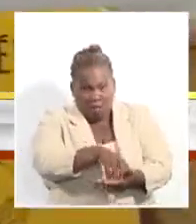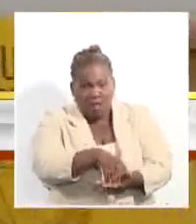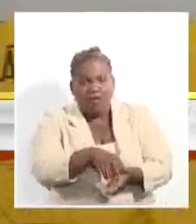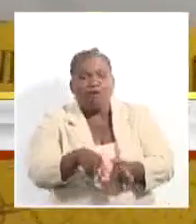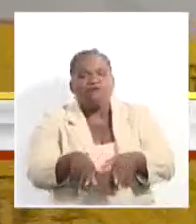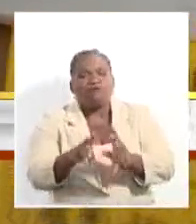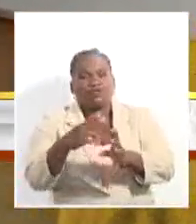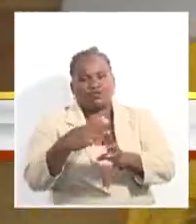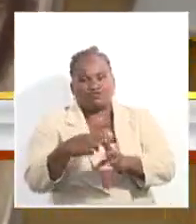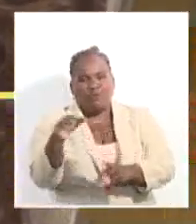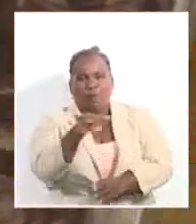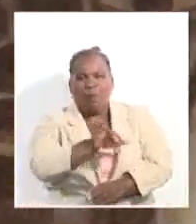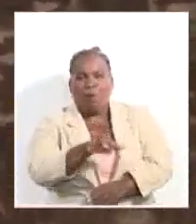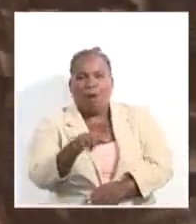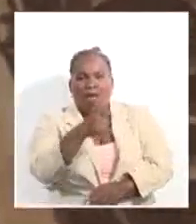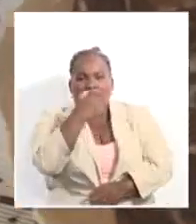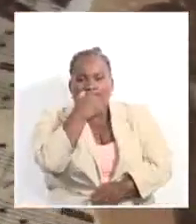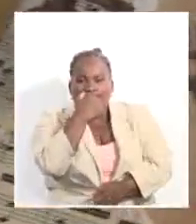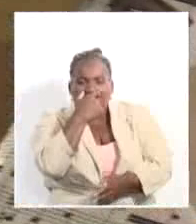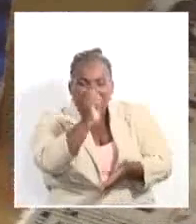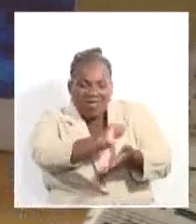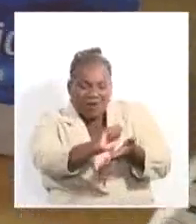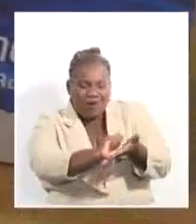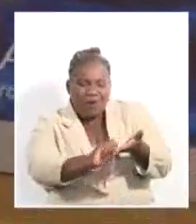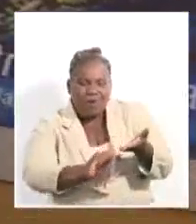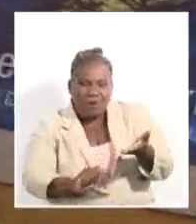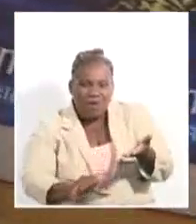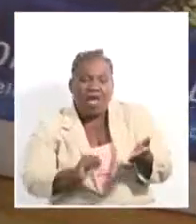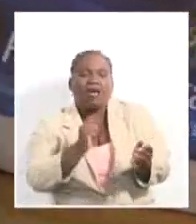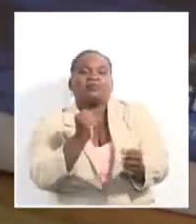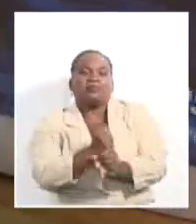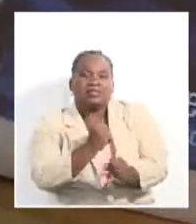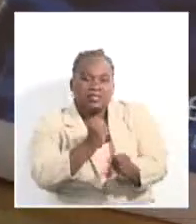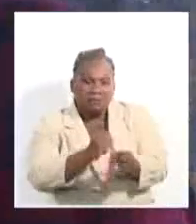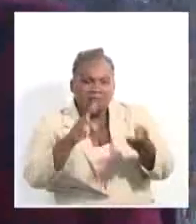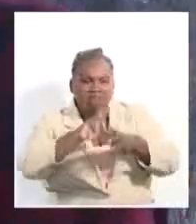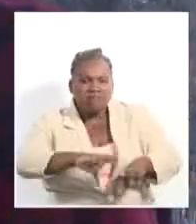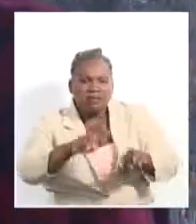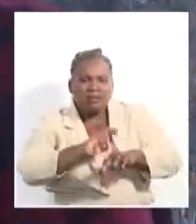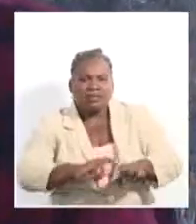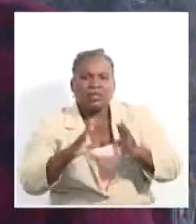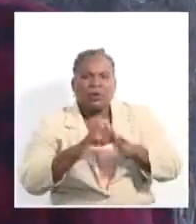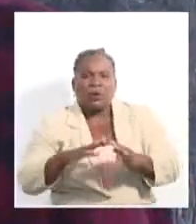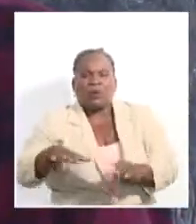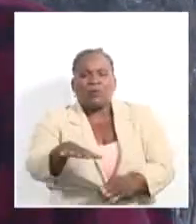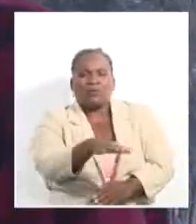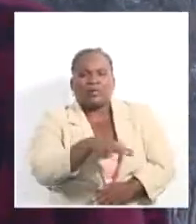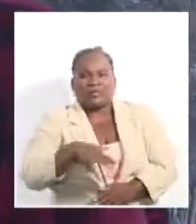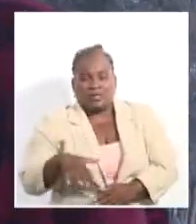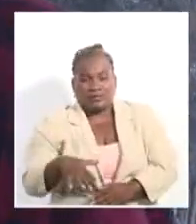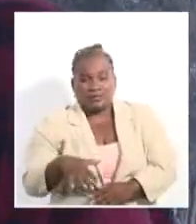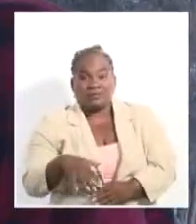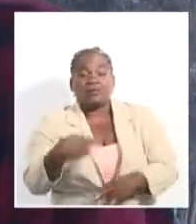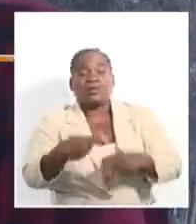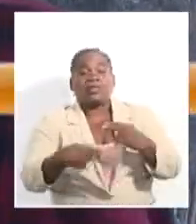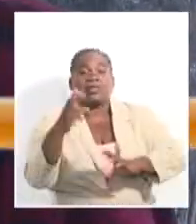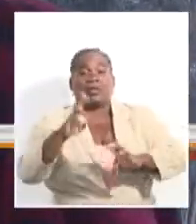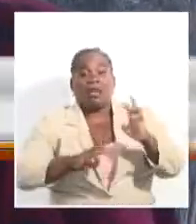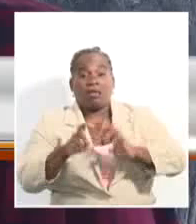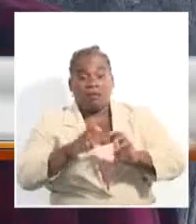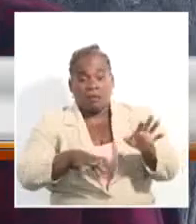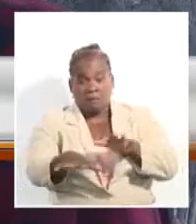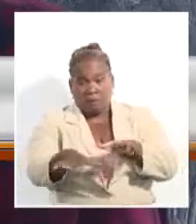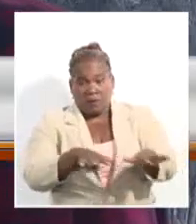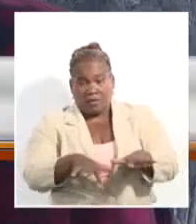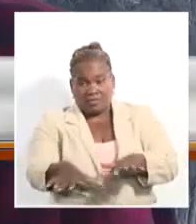su nombre. El colectivo mantiene una sostenida labor investigativa y comunitaria. Estamos ofreciendo talleres de formación,